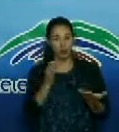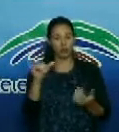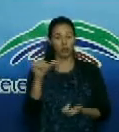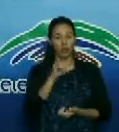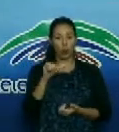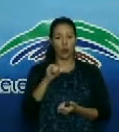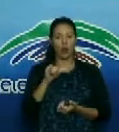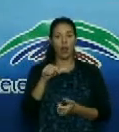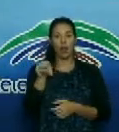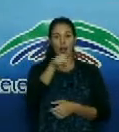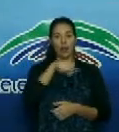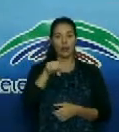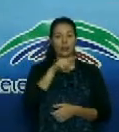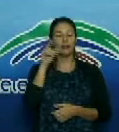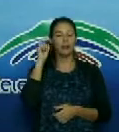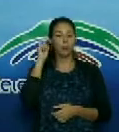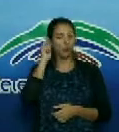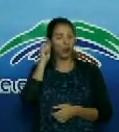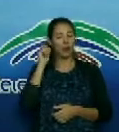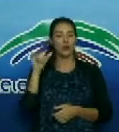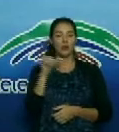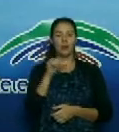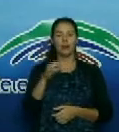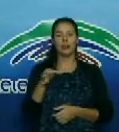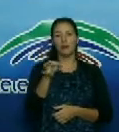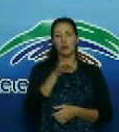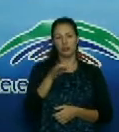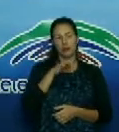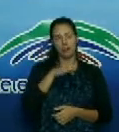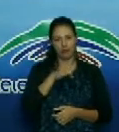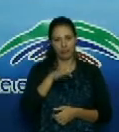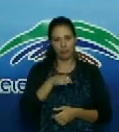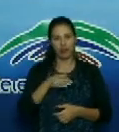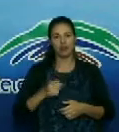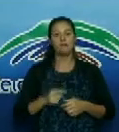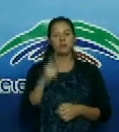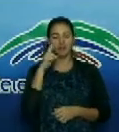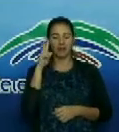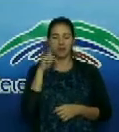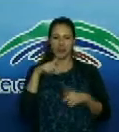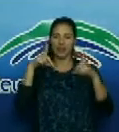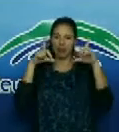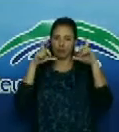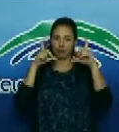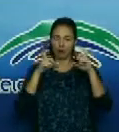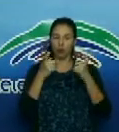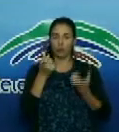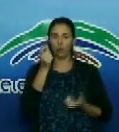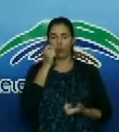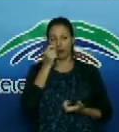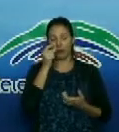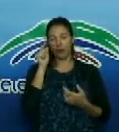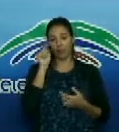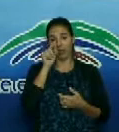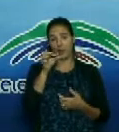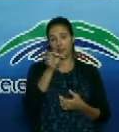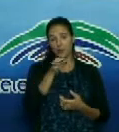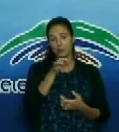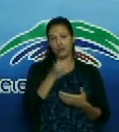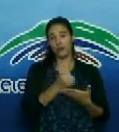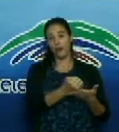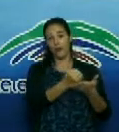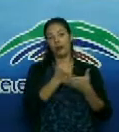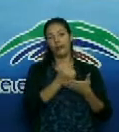estas féminas de el municipio de Frampaí. Reitero imágenes cortesía de Renato Quevedo Molina nuestro